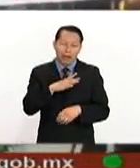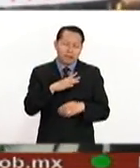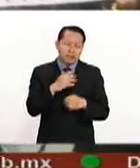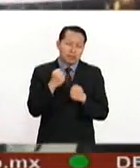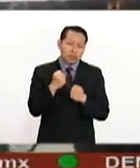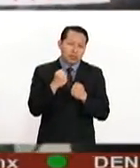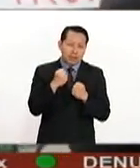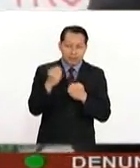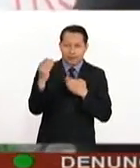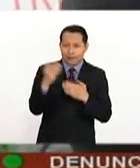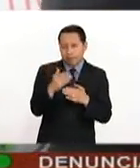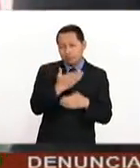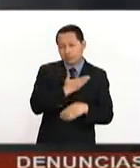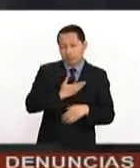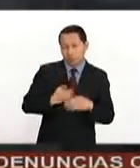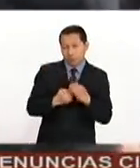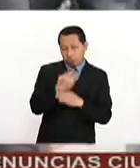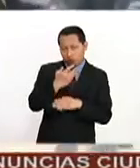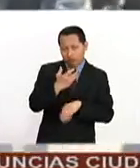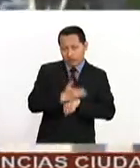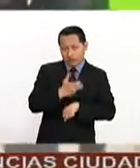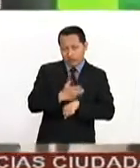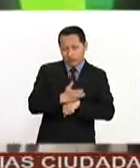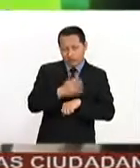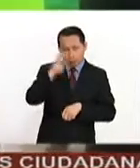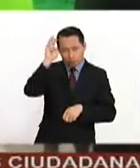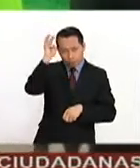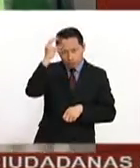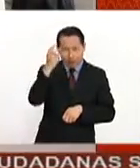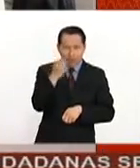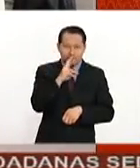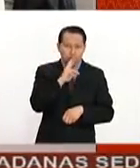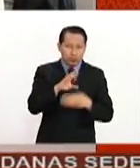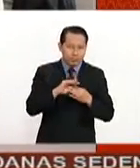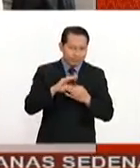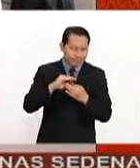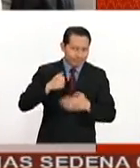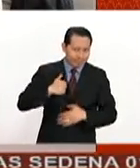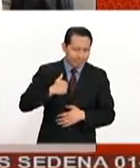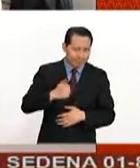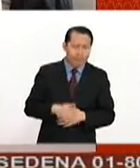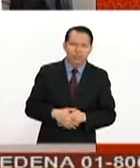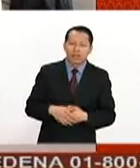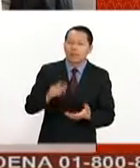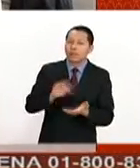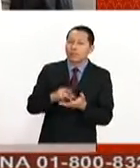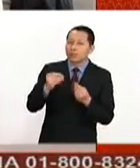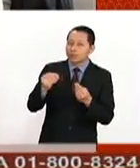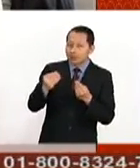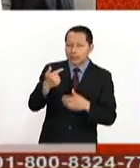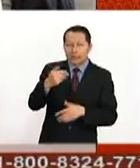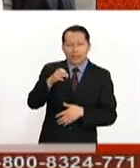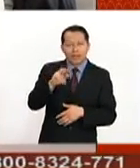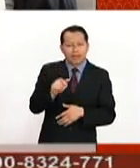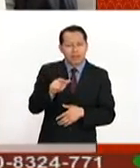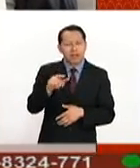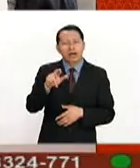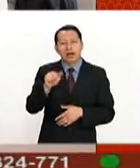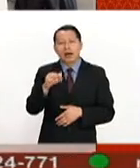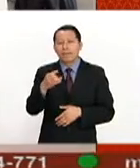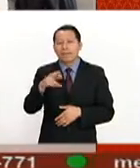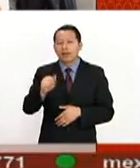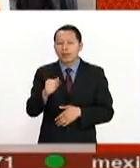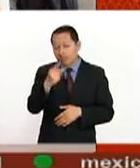Trump a la Casa Blanca. Este es el reporte desde Canadá. Muchísimas gracias, Gabriel Ramírez. Sin duda, polémica este